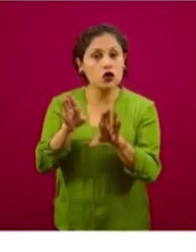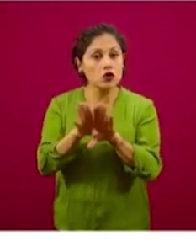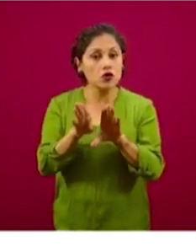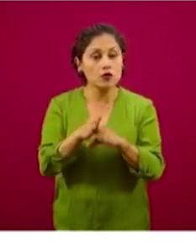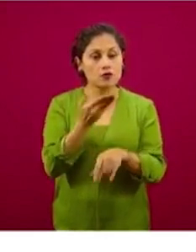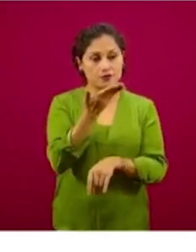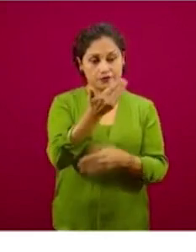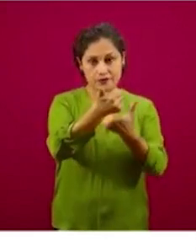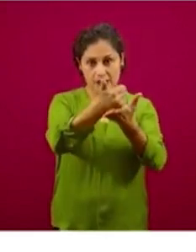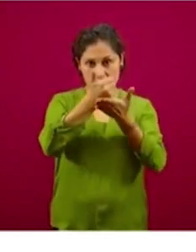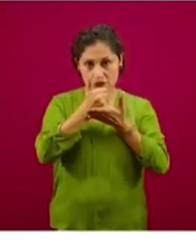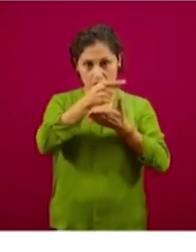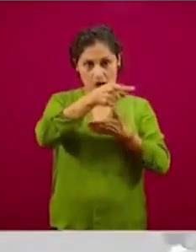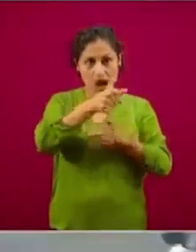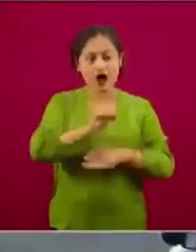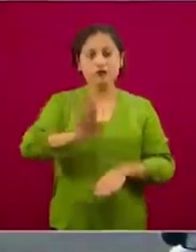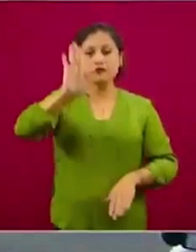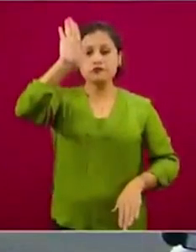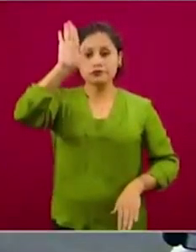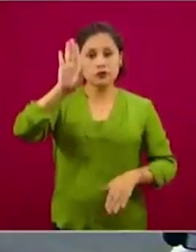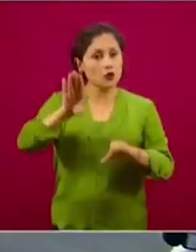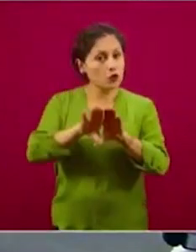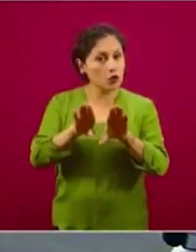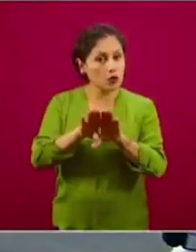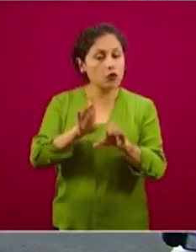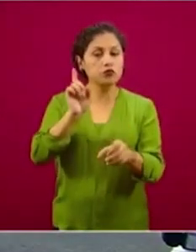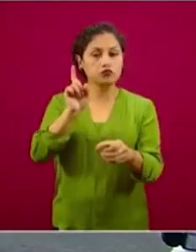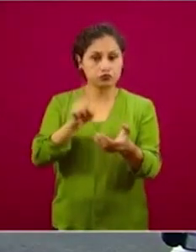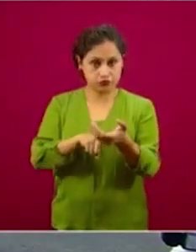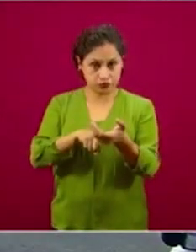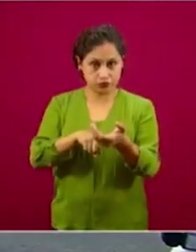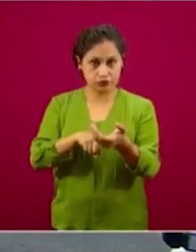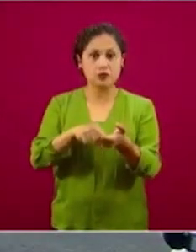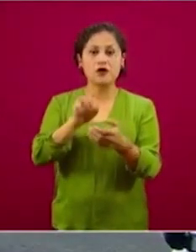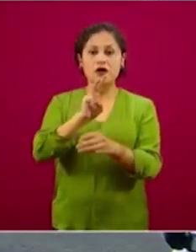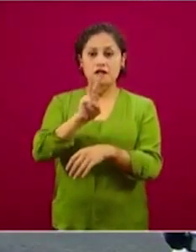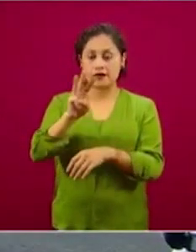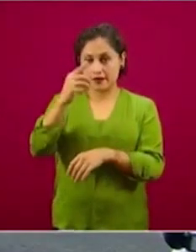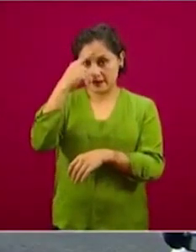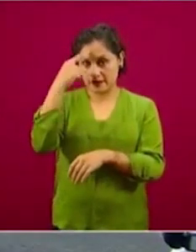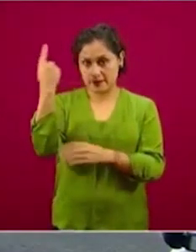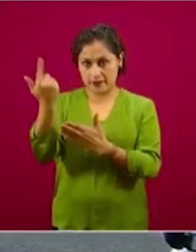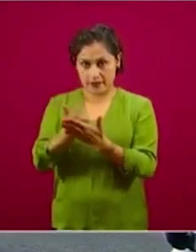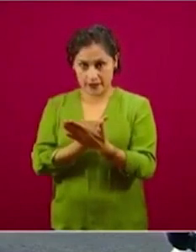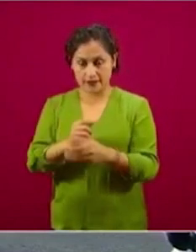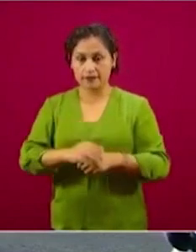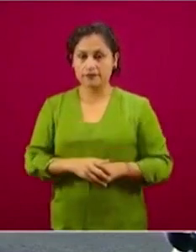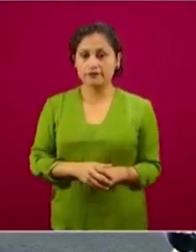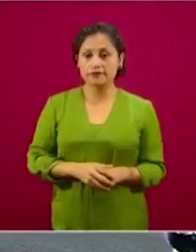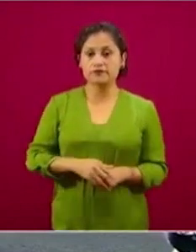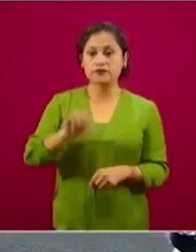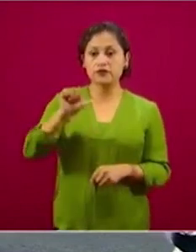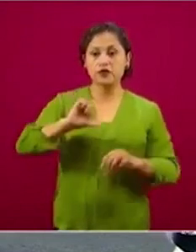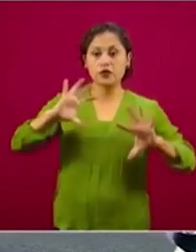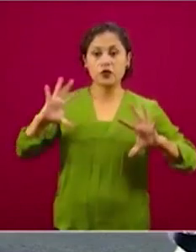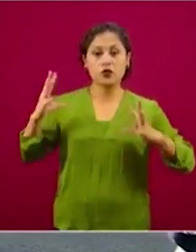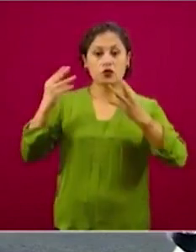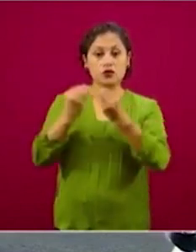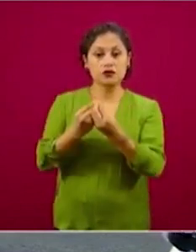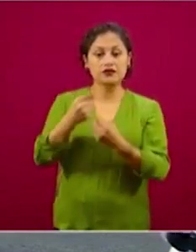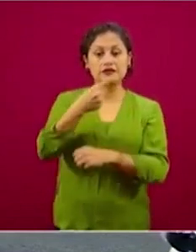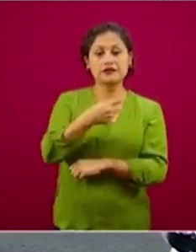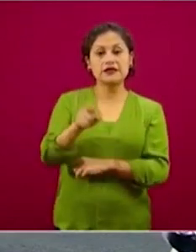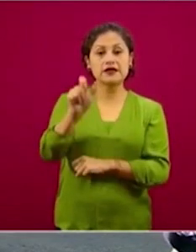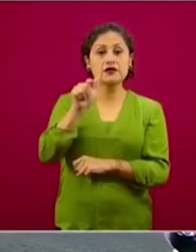y a partir de eso les podamos depositar. El día de hoy llevamos 117 mil créditos aprobados, es decir,